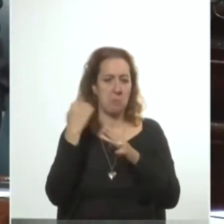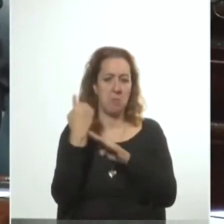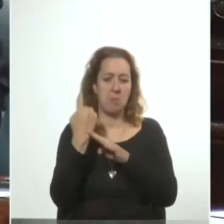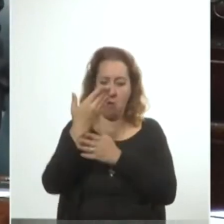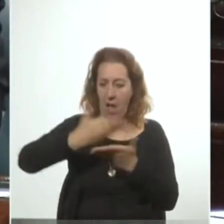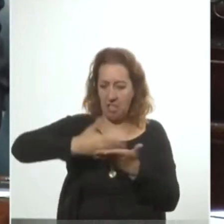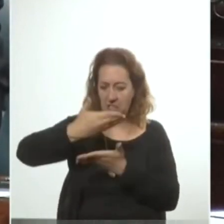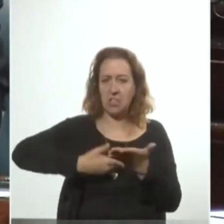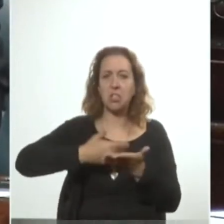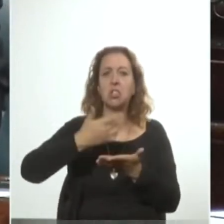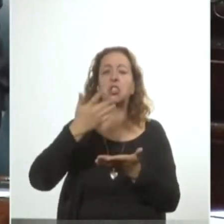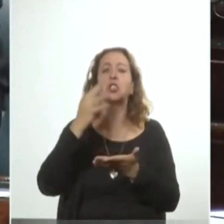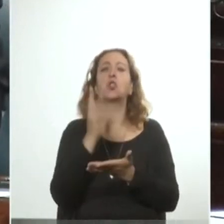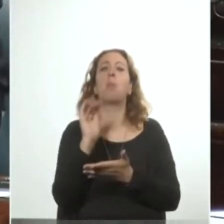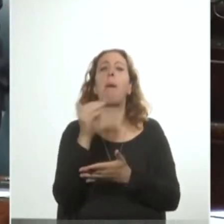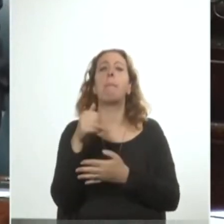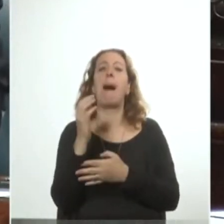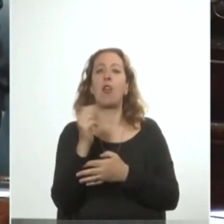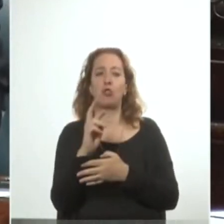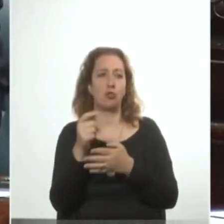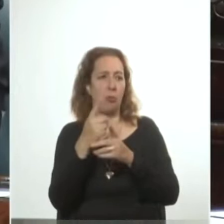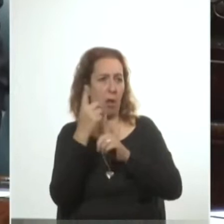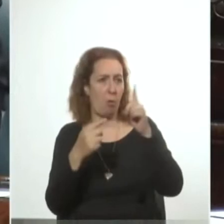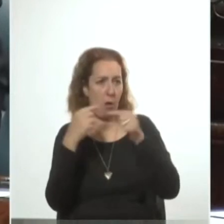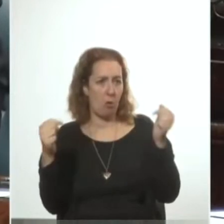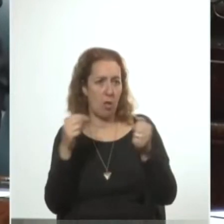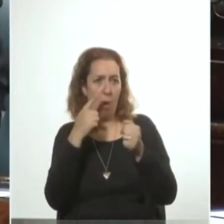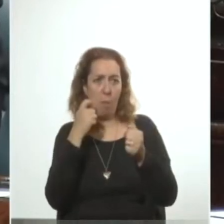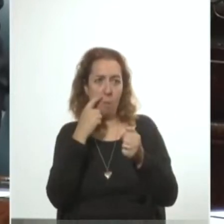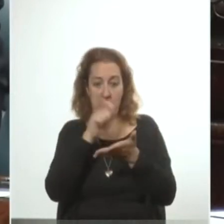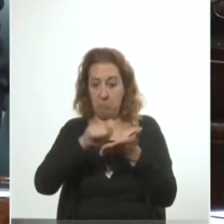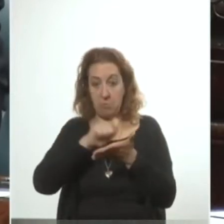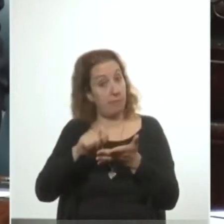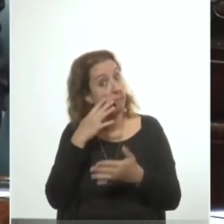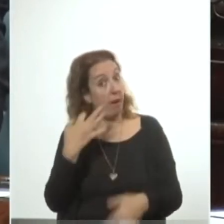tupamaros. Algunas cosas que este hombre escribe respiran verdad.